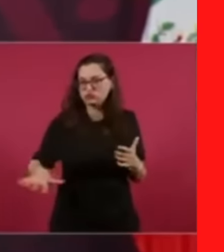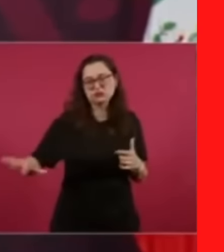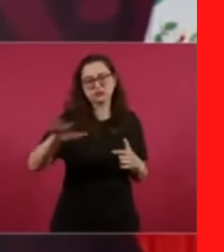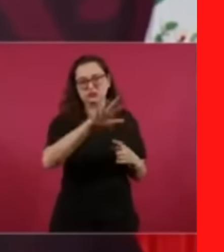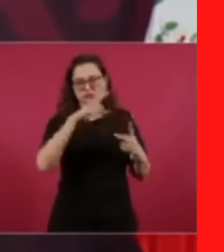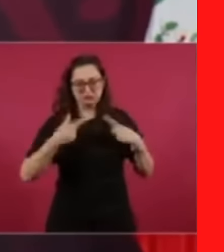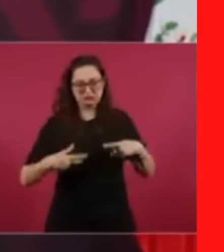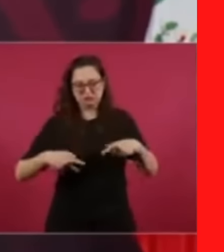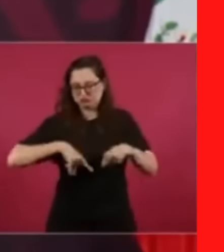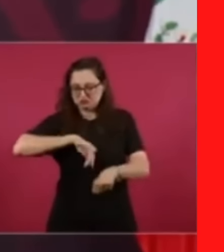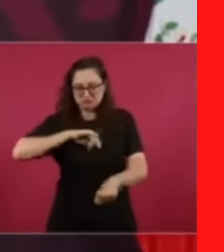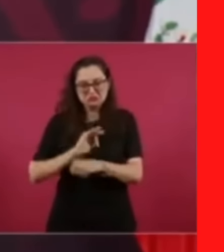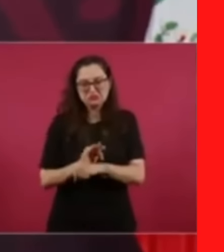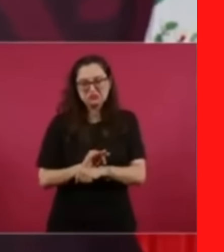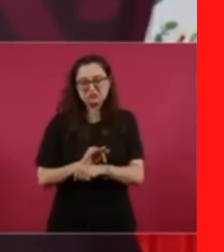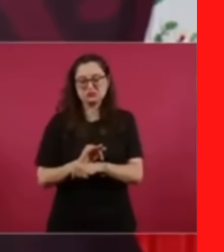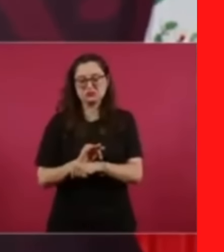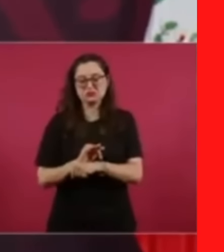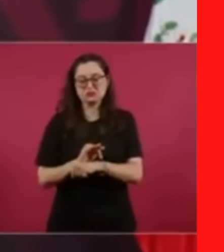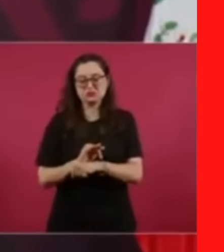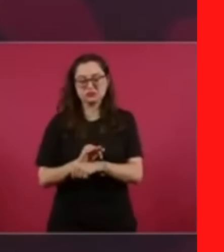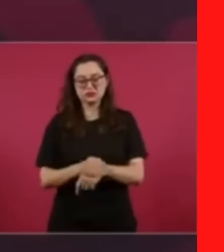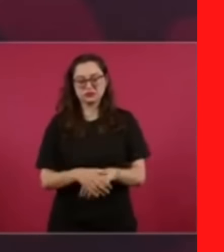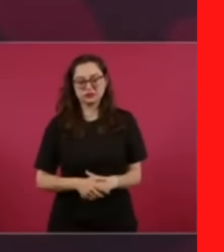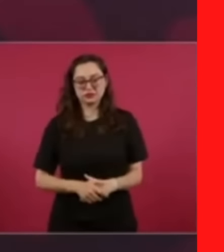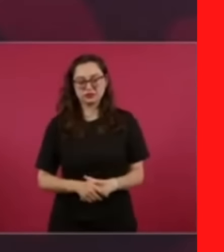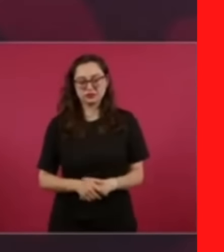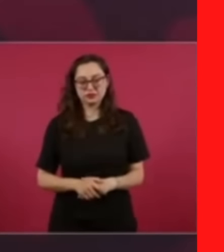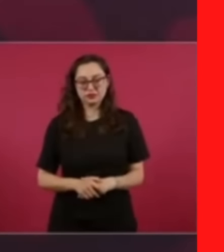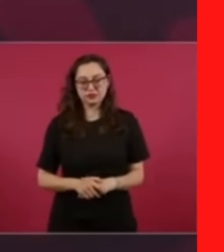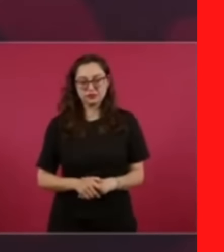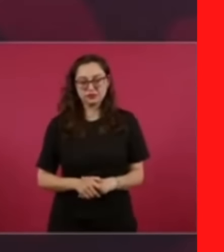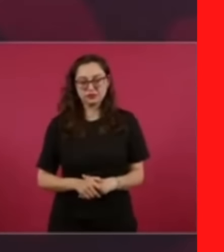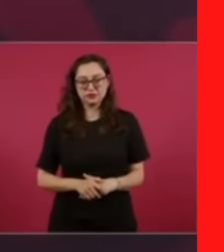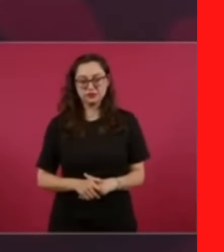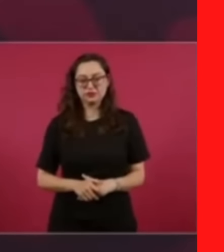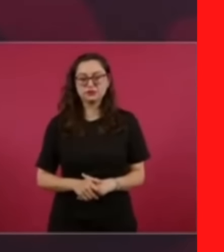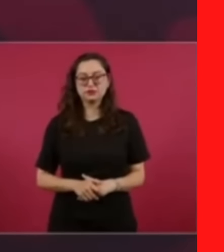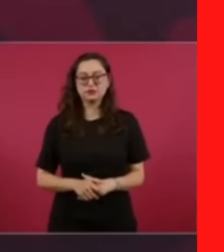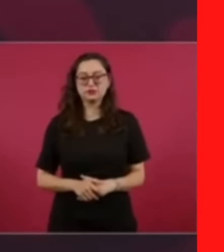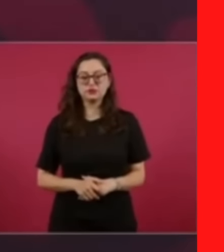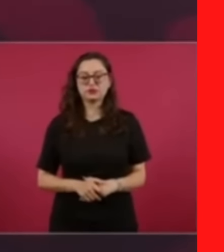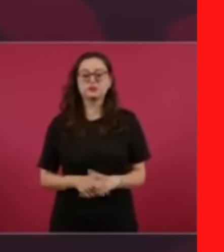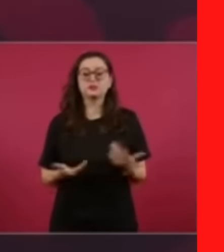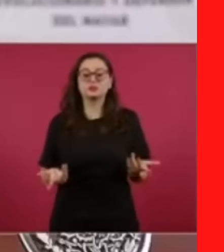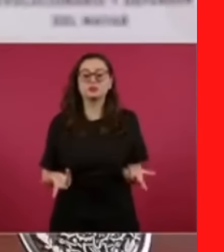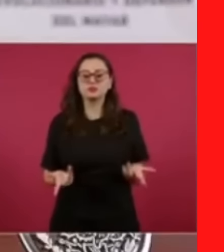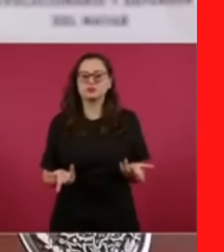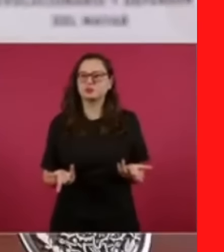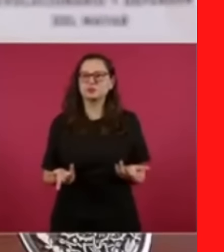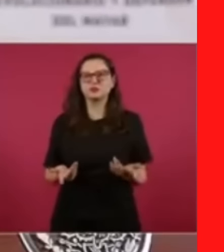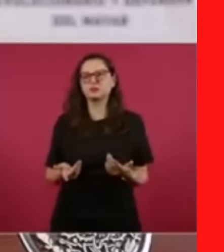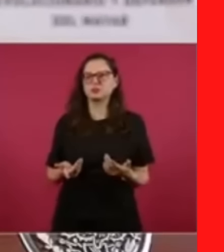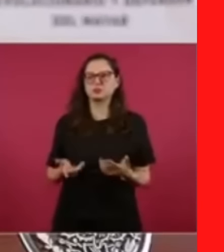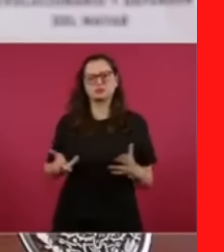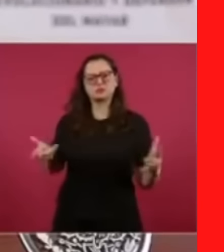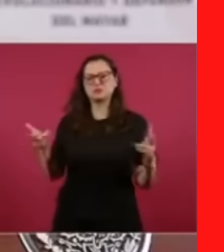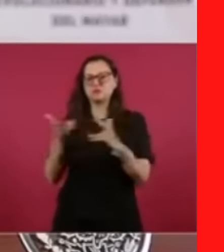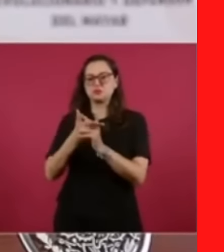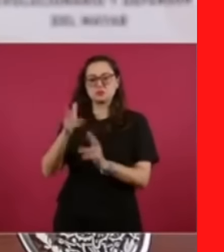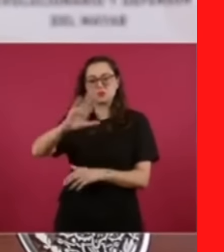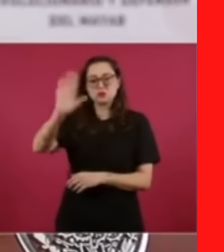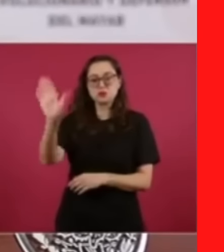y lo asesinan por eso, en plena